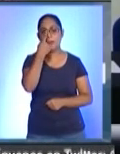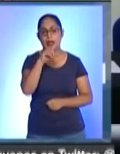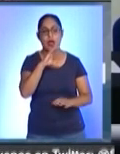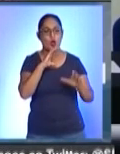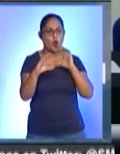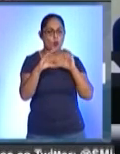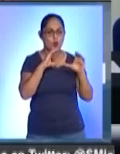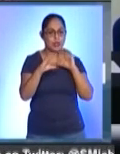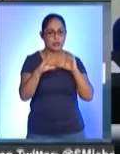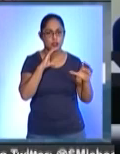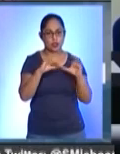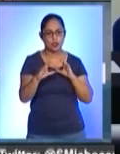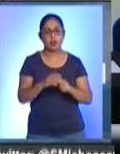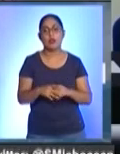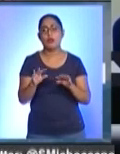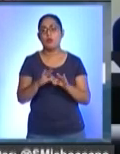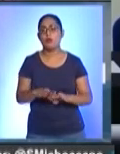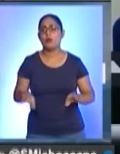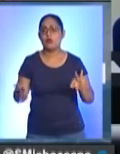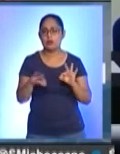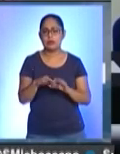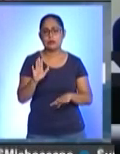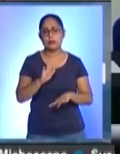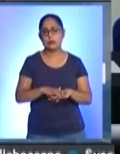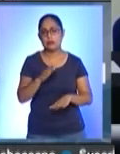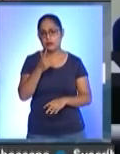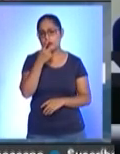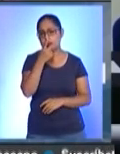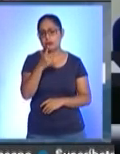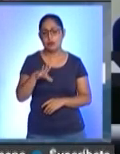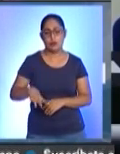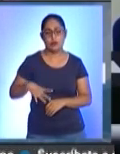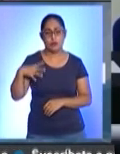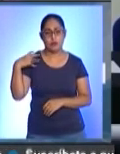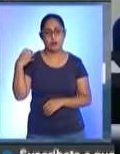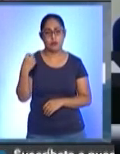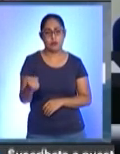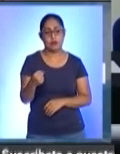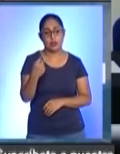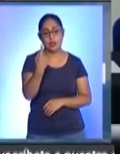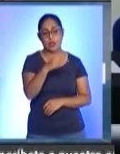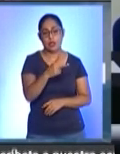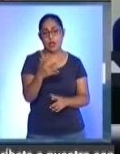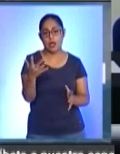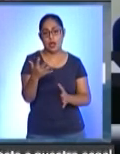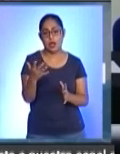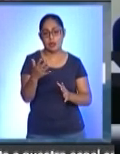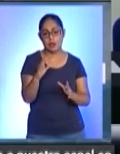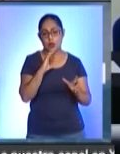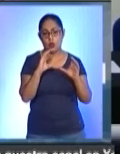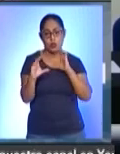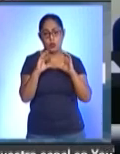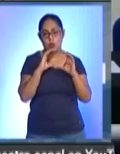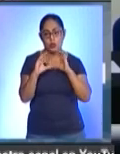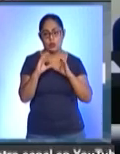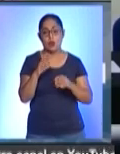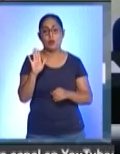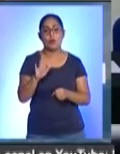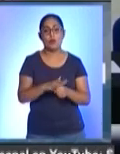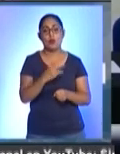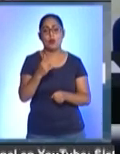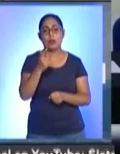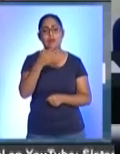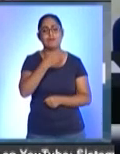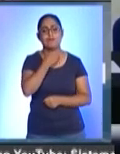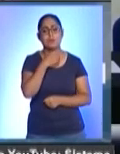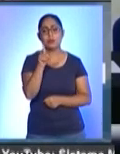comunicación. Es importante mencionar el esfuerzo que hicieron en la licenciatura en comunicación, específicamente porque originalmente teníamos